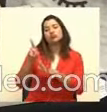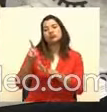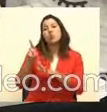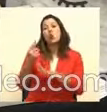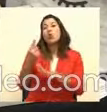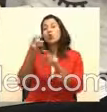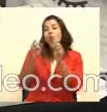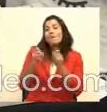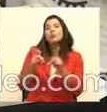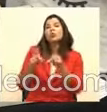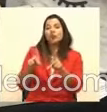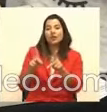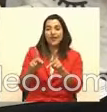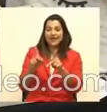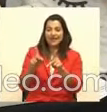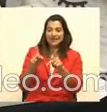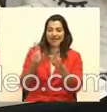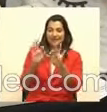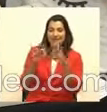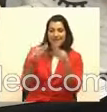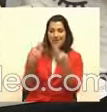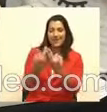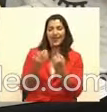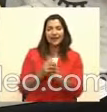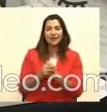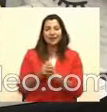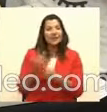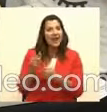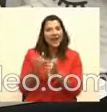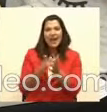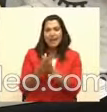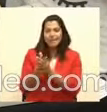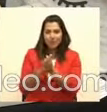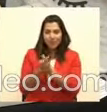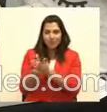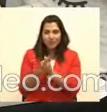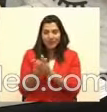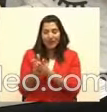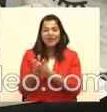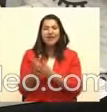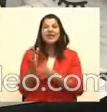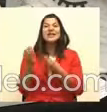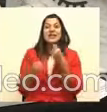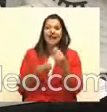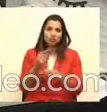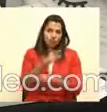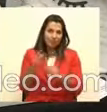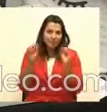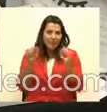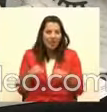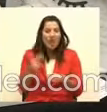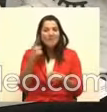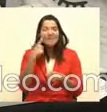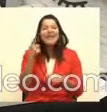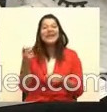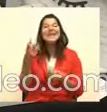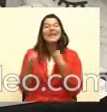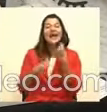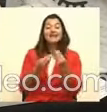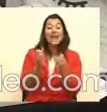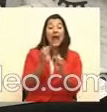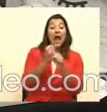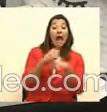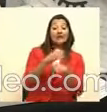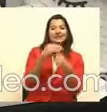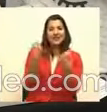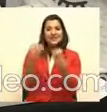una actividad que lo pusieron a hacer, dijo, aquí está, y el emprendimiento consiste, como pueden ver, en la elaboración y venta de piñatas